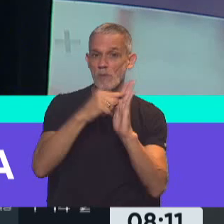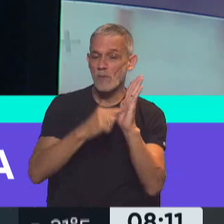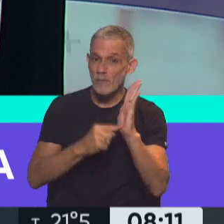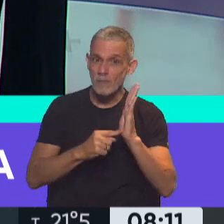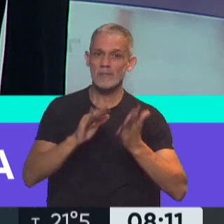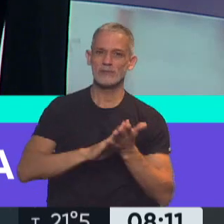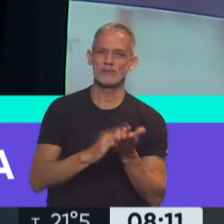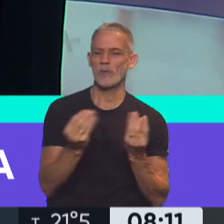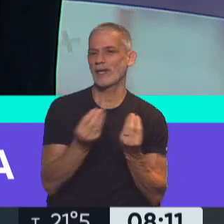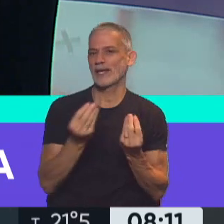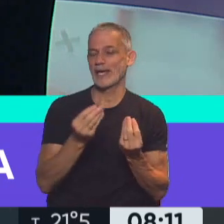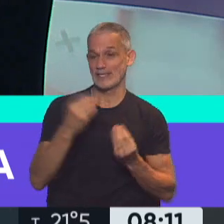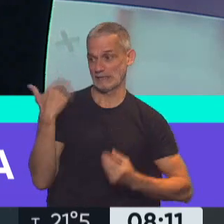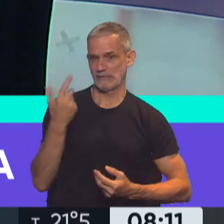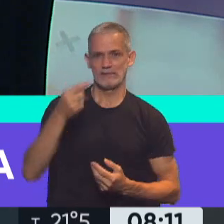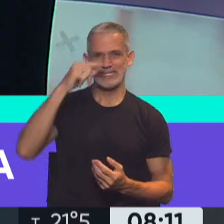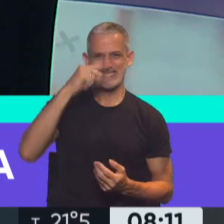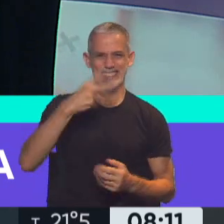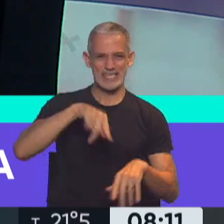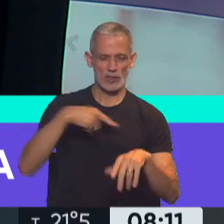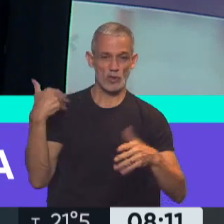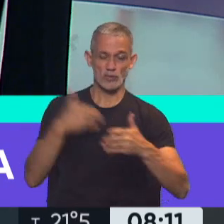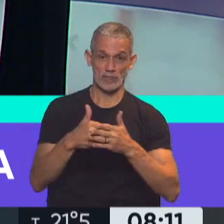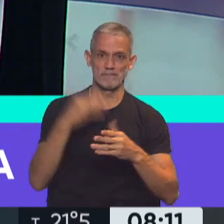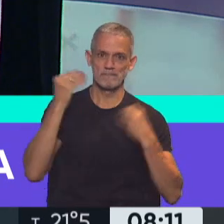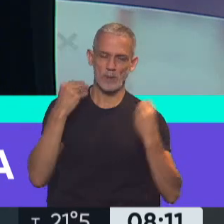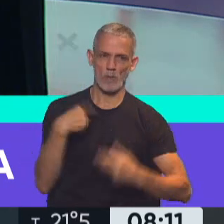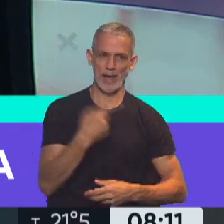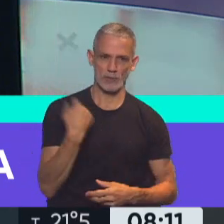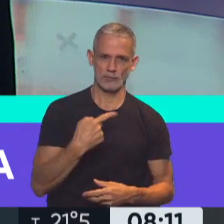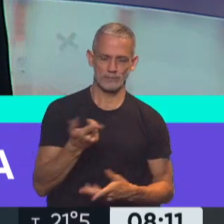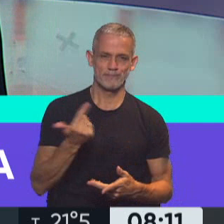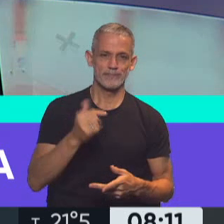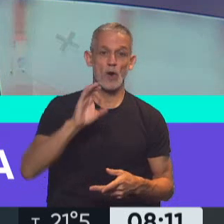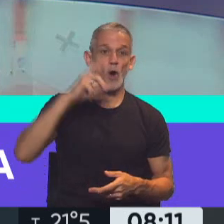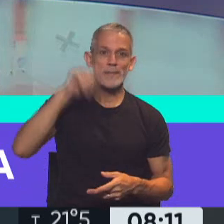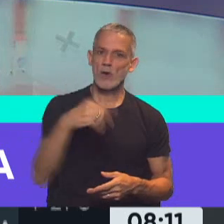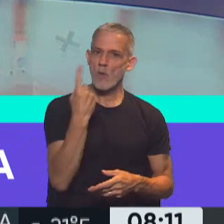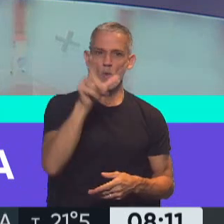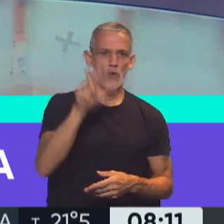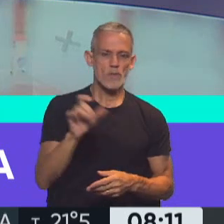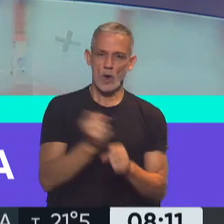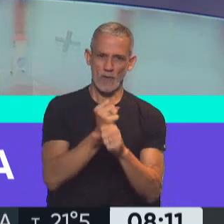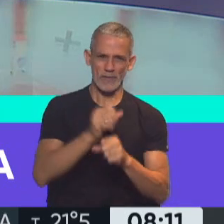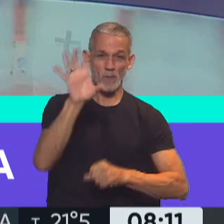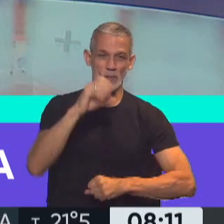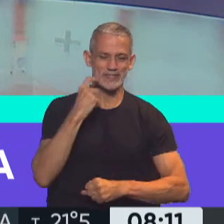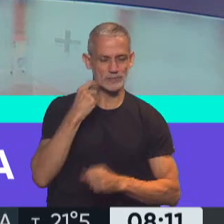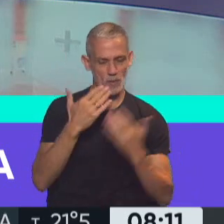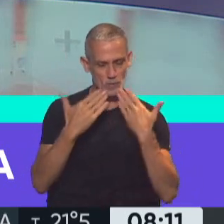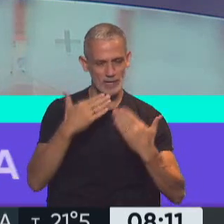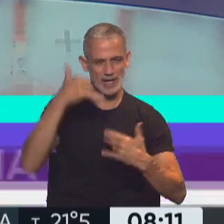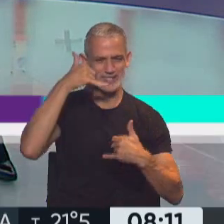propósito de lo que en las últimas 72 horas ha sido preocupación de todo el país, ¿no? El caso Omicron confirmado en la provincia. Gracias por el